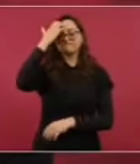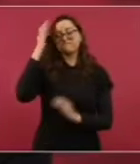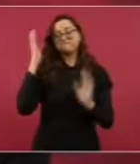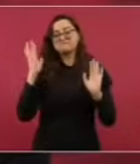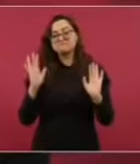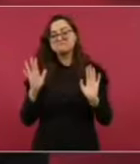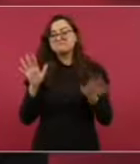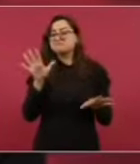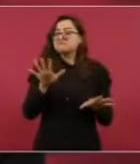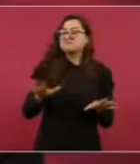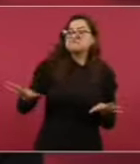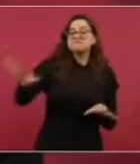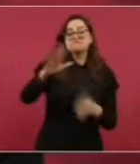en su lugar.